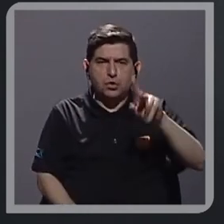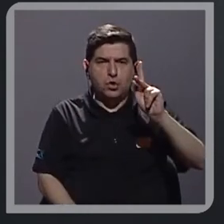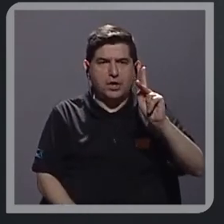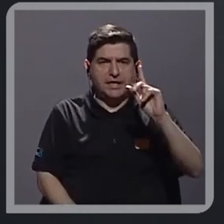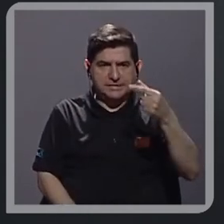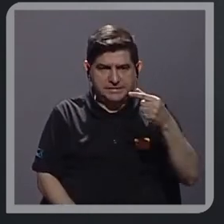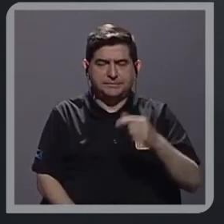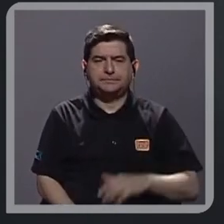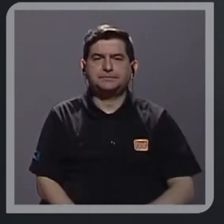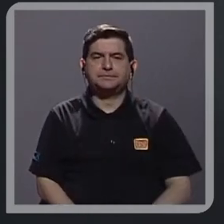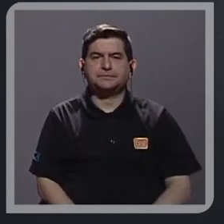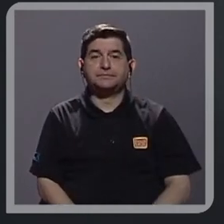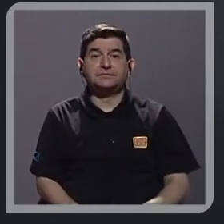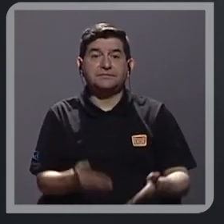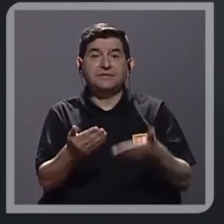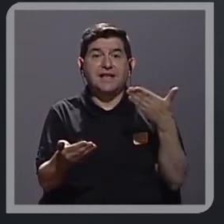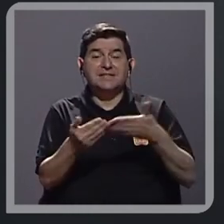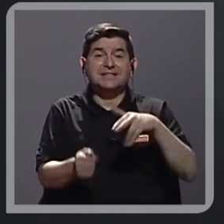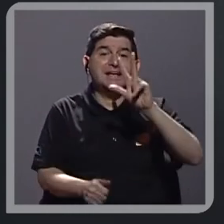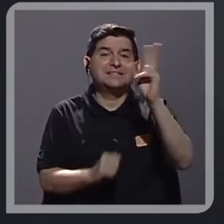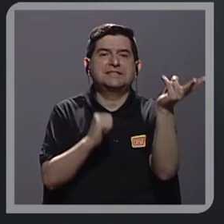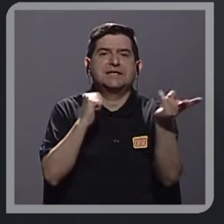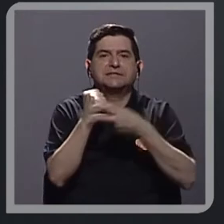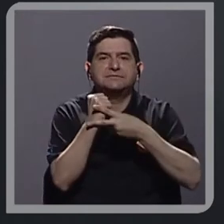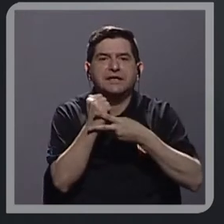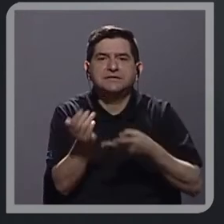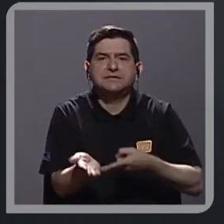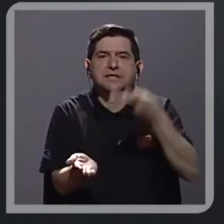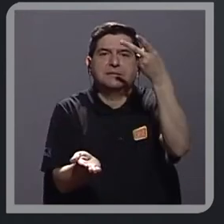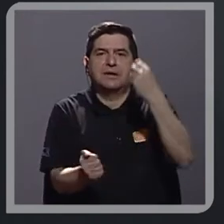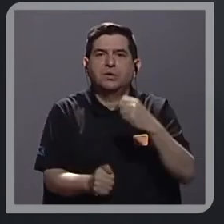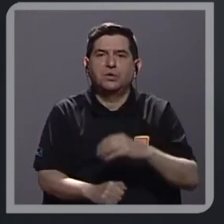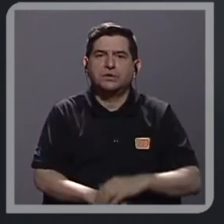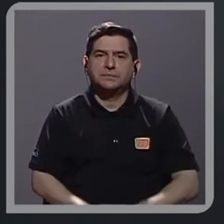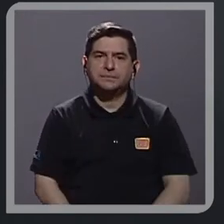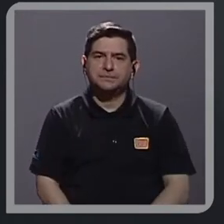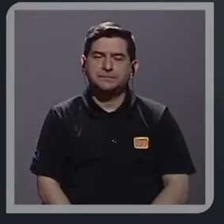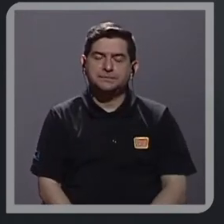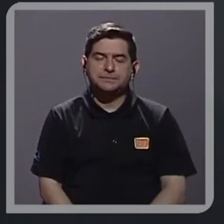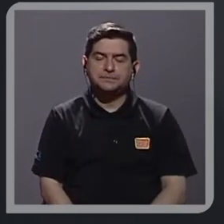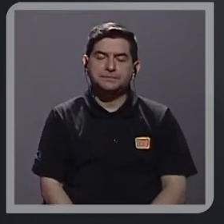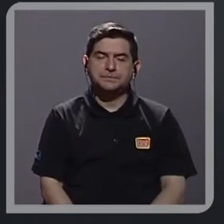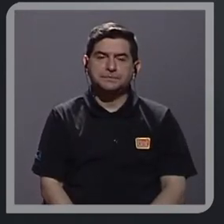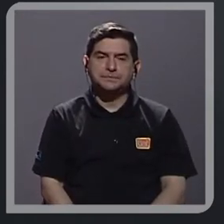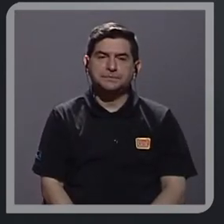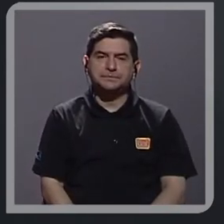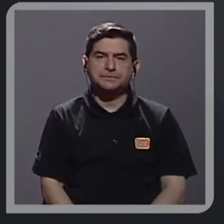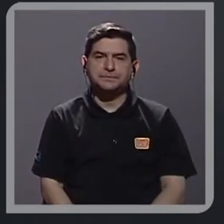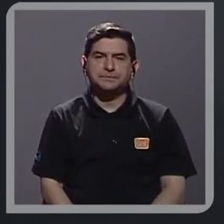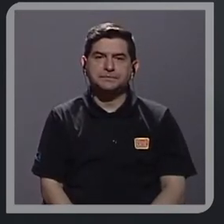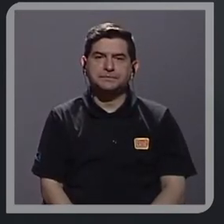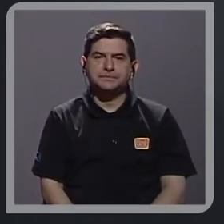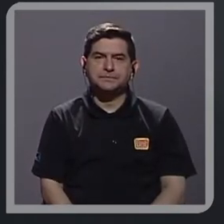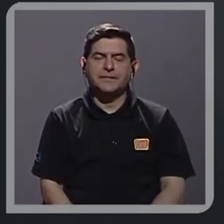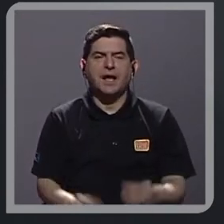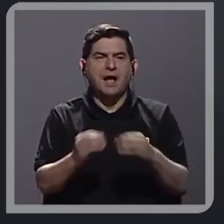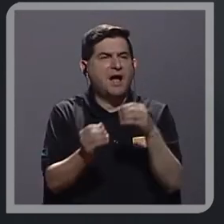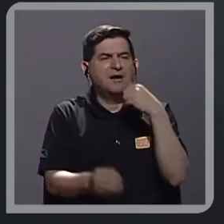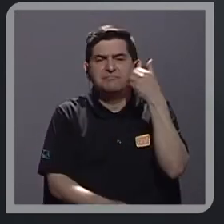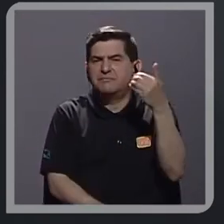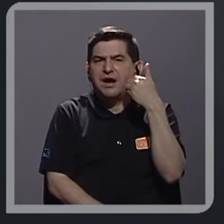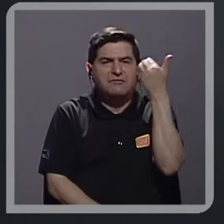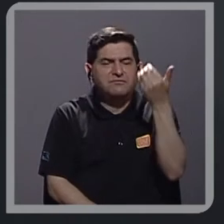Así es. ¿Verdad? Es casi el triple, ¿verdad? Y entonces les queda más fácil,